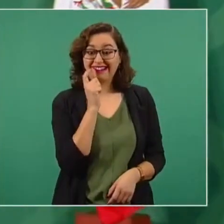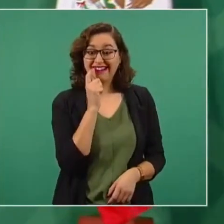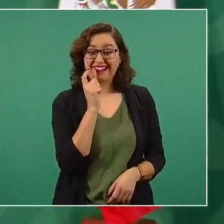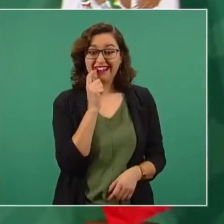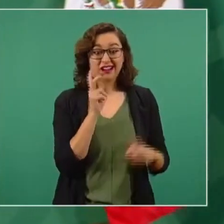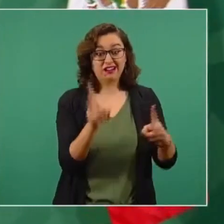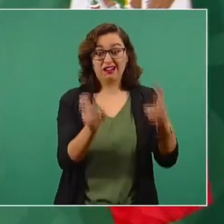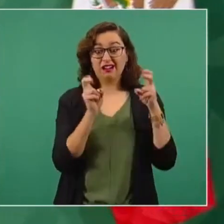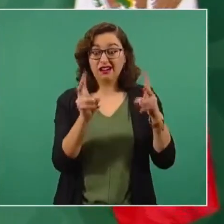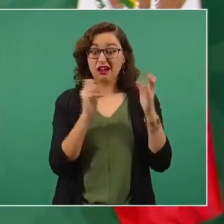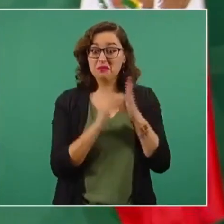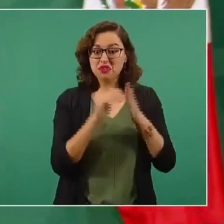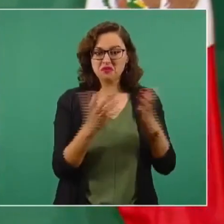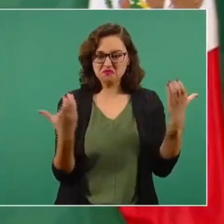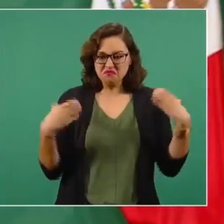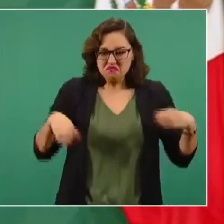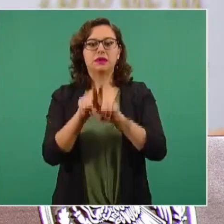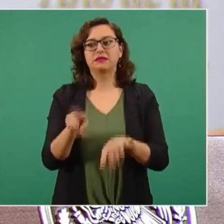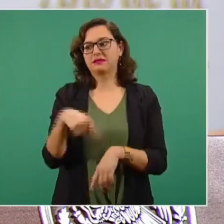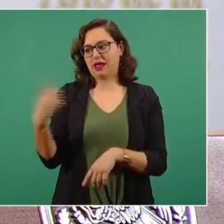perdían su respetabilidad.